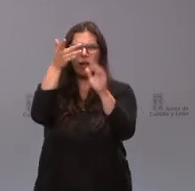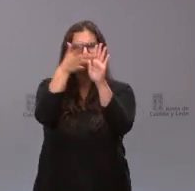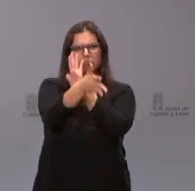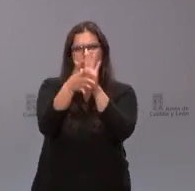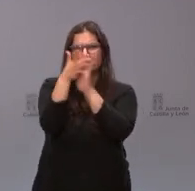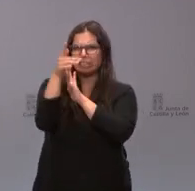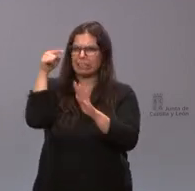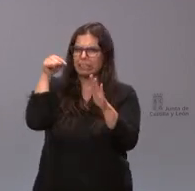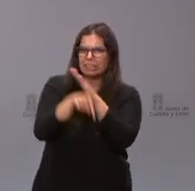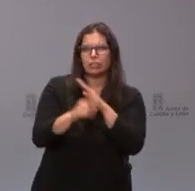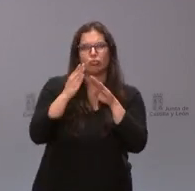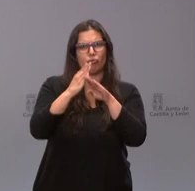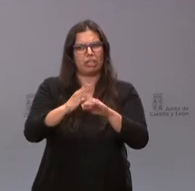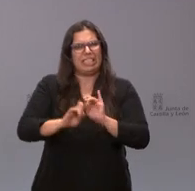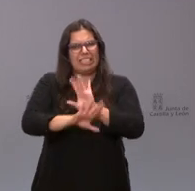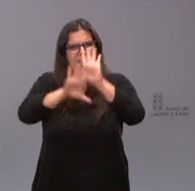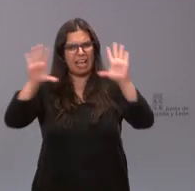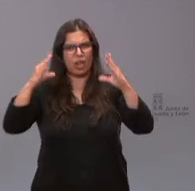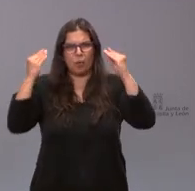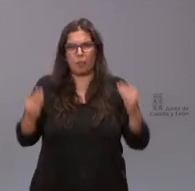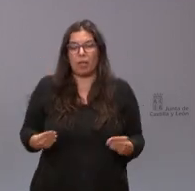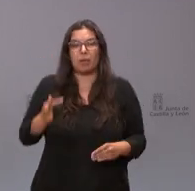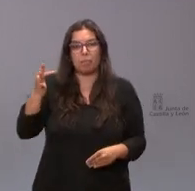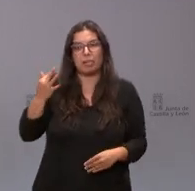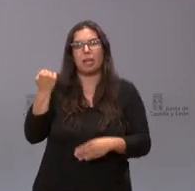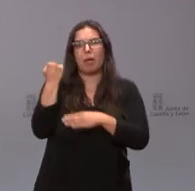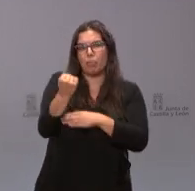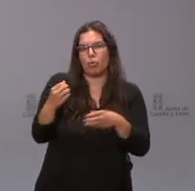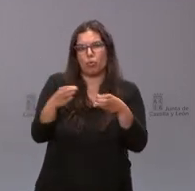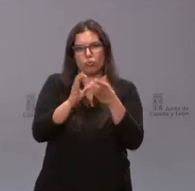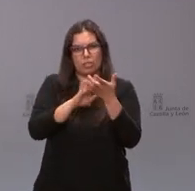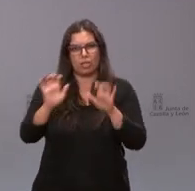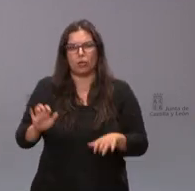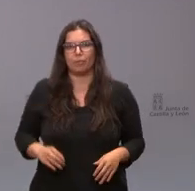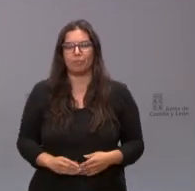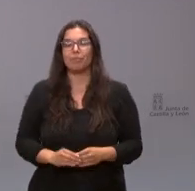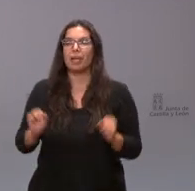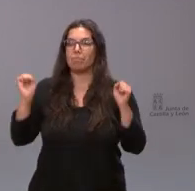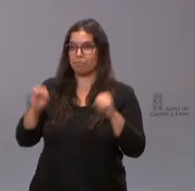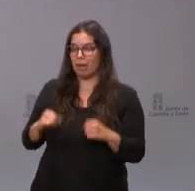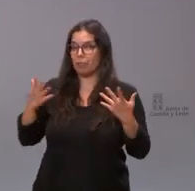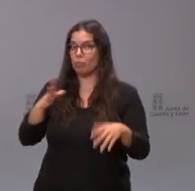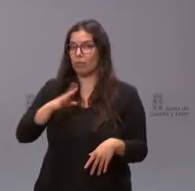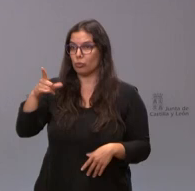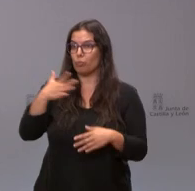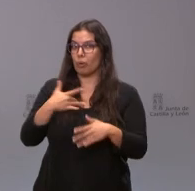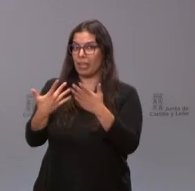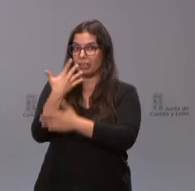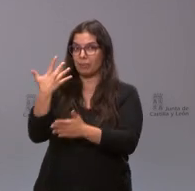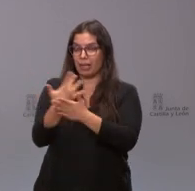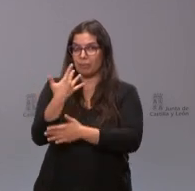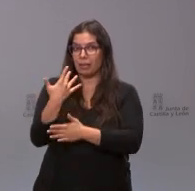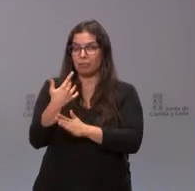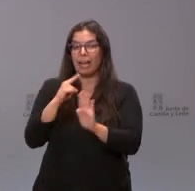suficientes son muy aclaratorias y cuenta con el apoyo y el respaldo de la Junta de Castilla y León vale pero usted me puede explicar qué ley apoya eso